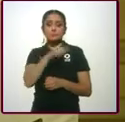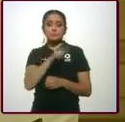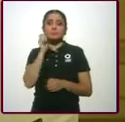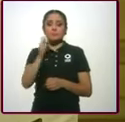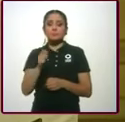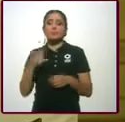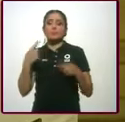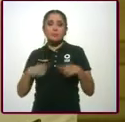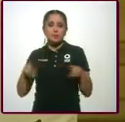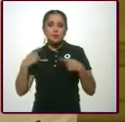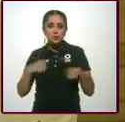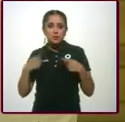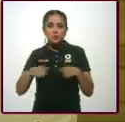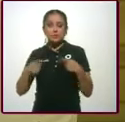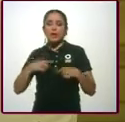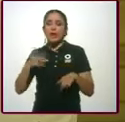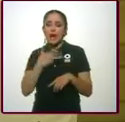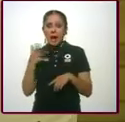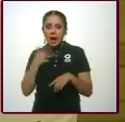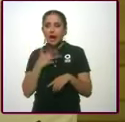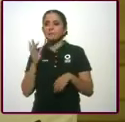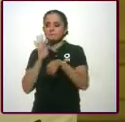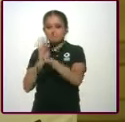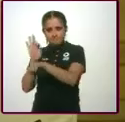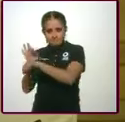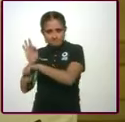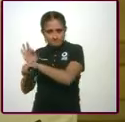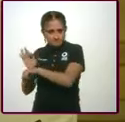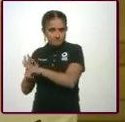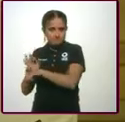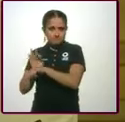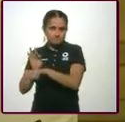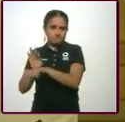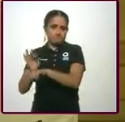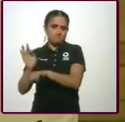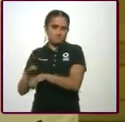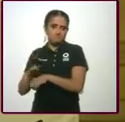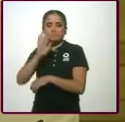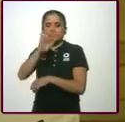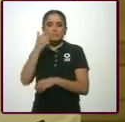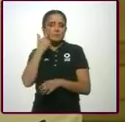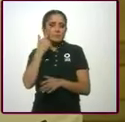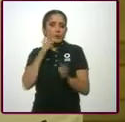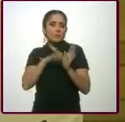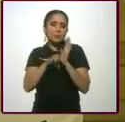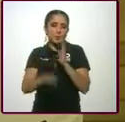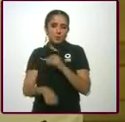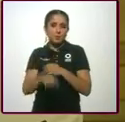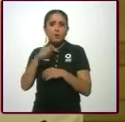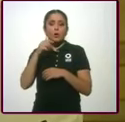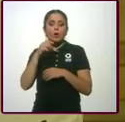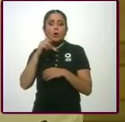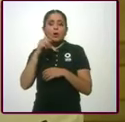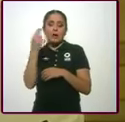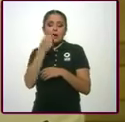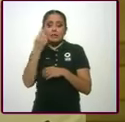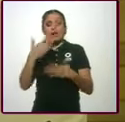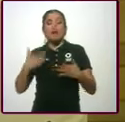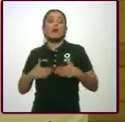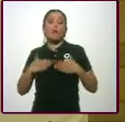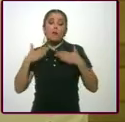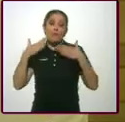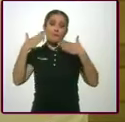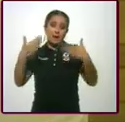gente a través de lo que la gente hace. Parto de algo concreto. Tu nivel, el nivel de confianza que debe de tener